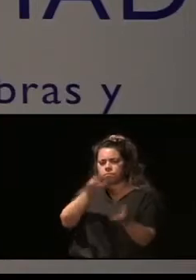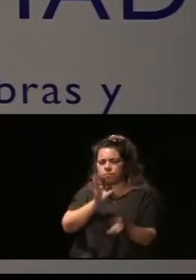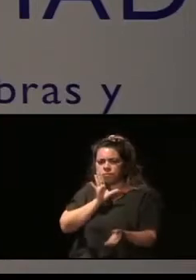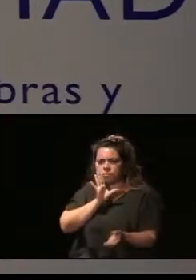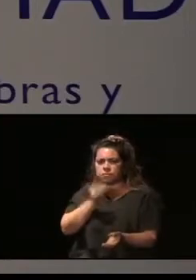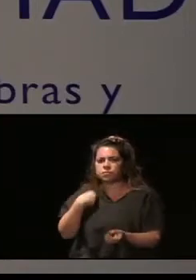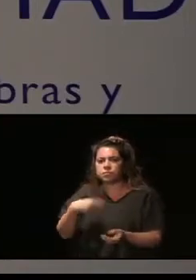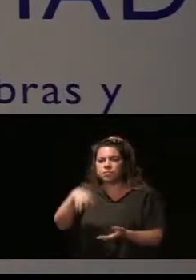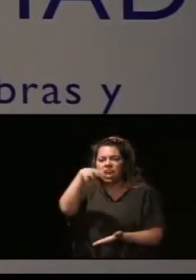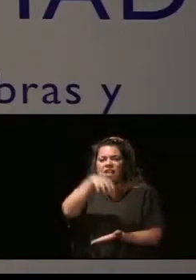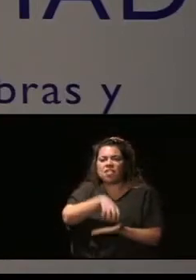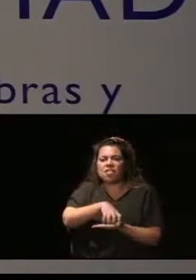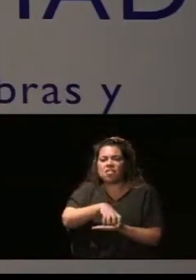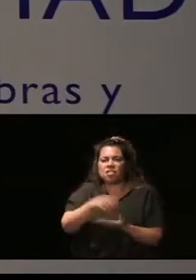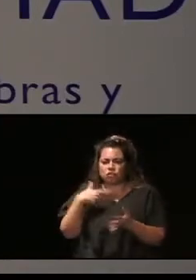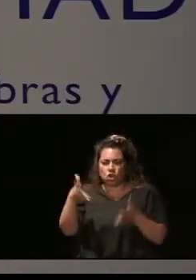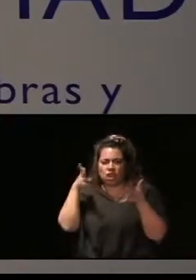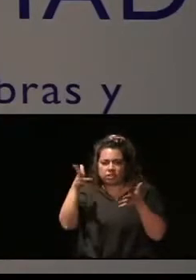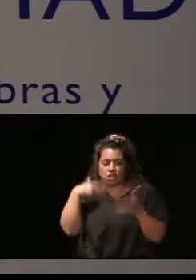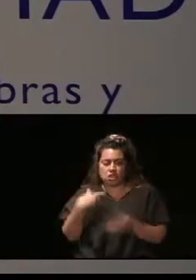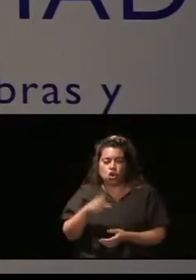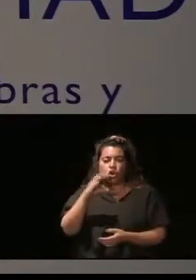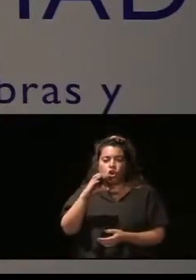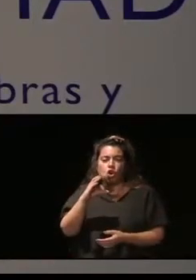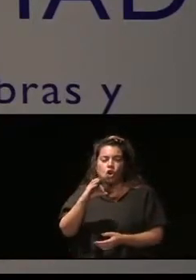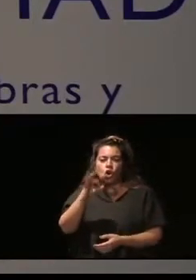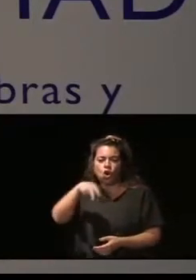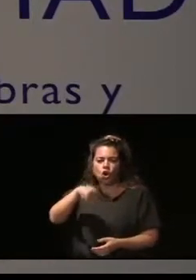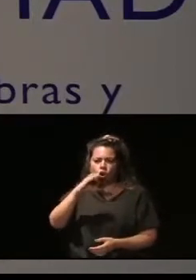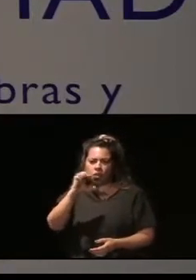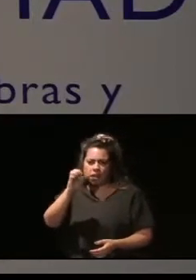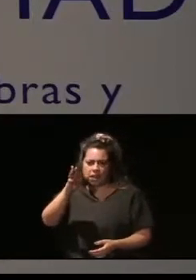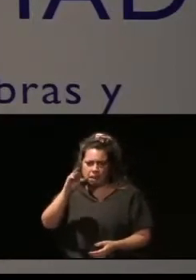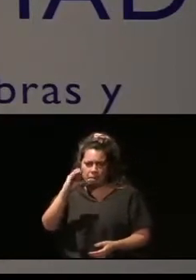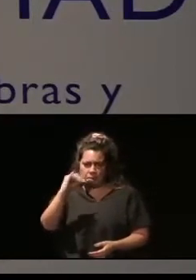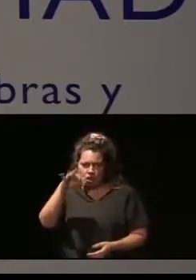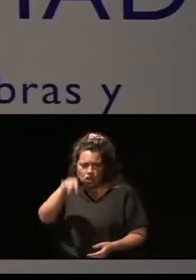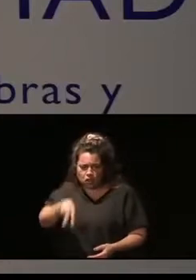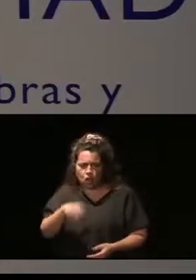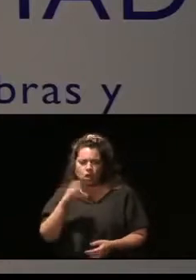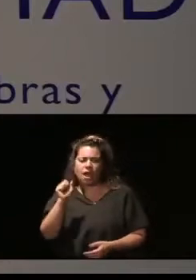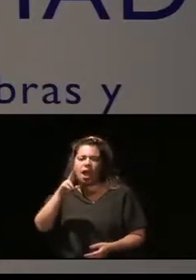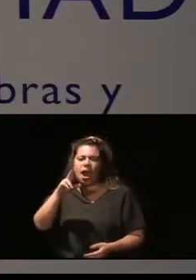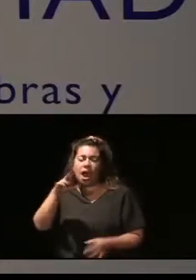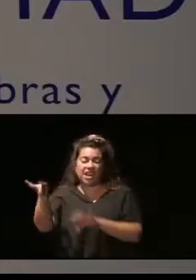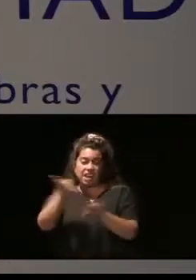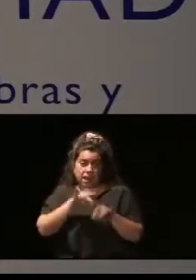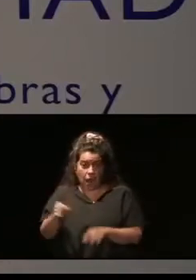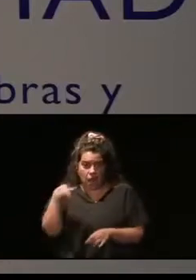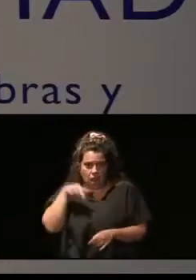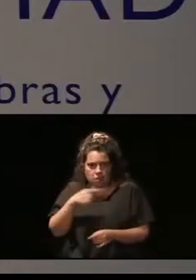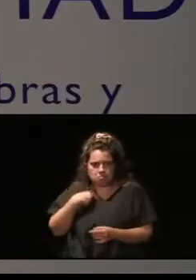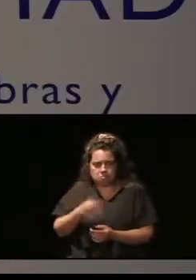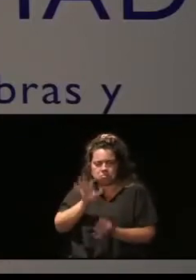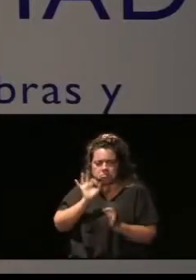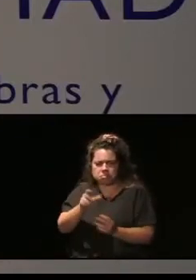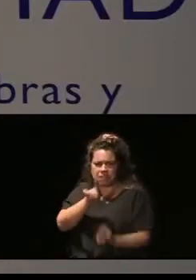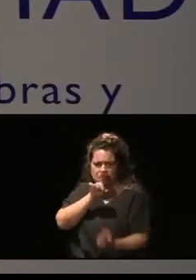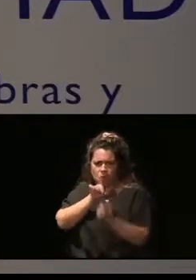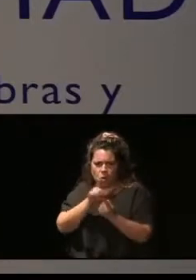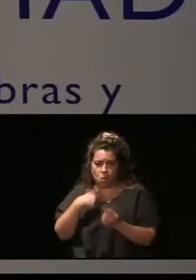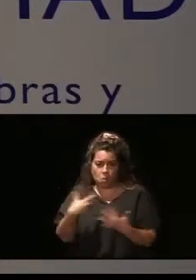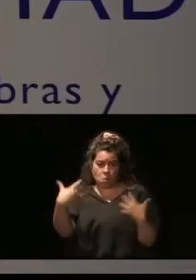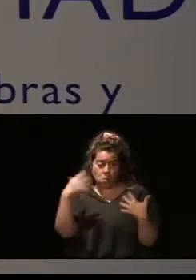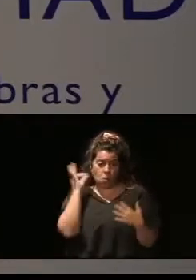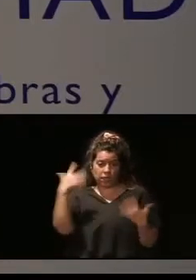Centro de Atención Integral Concepción Arenal, que es un recurso ambulatorio de atención a mujeres víctimas de trata, y era por poner un ejemplo, el año pasado se